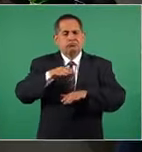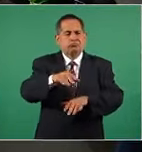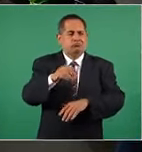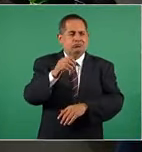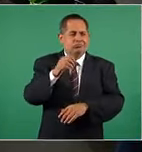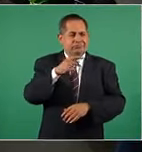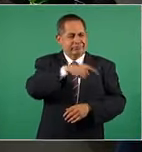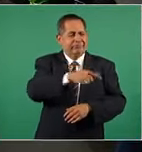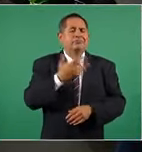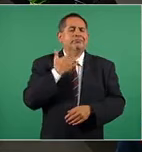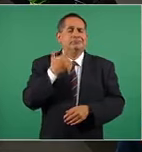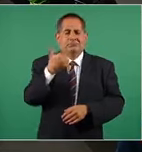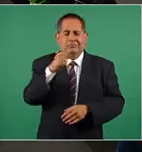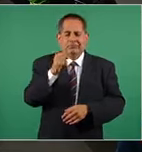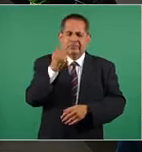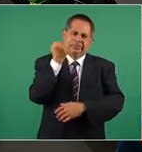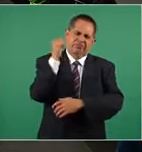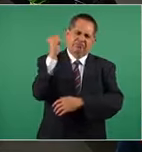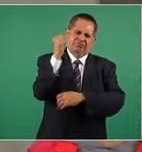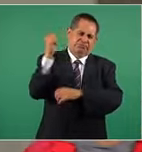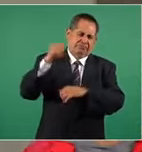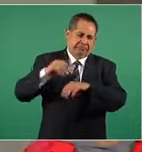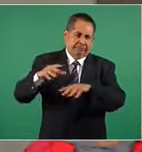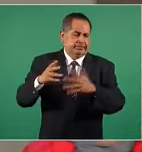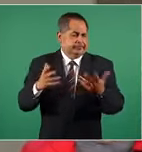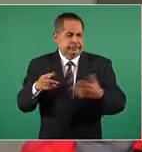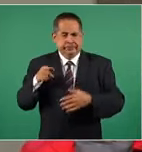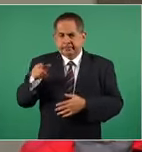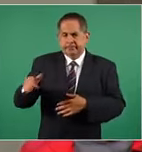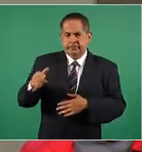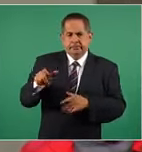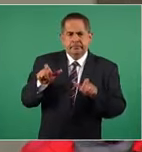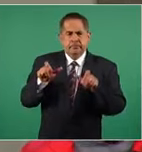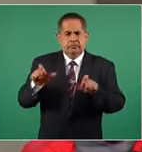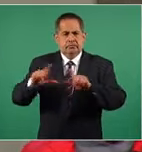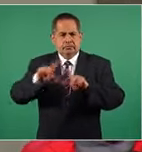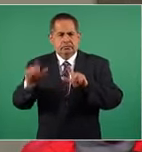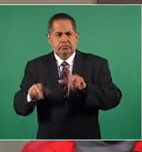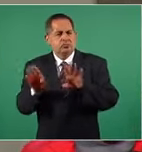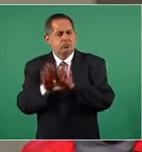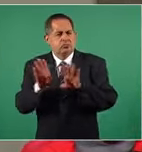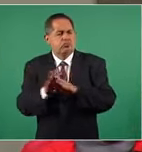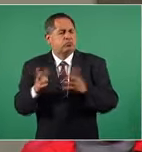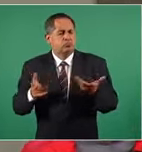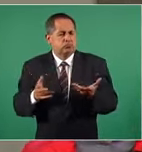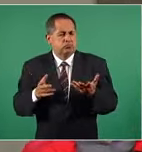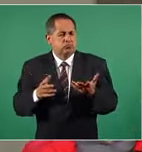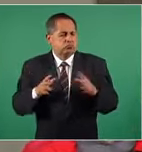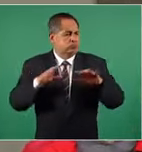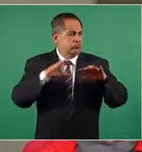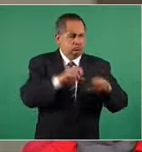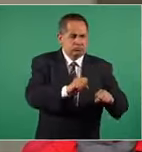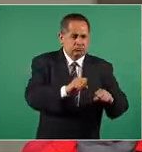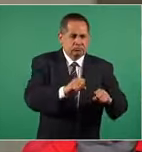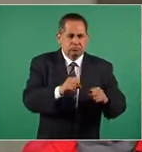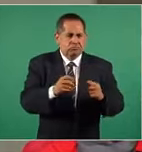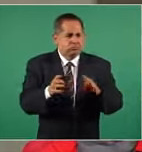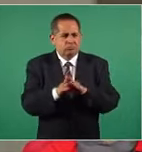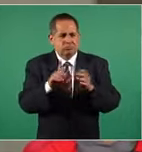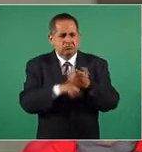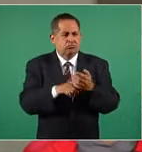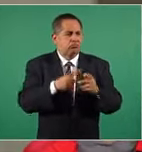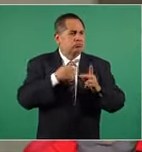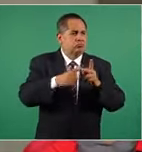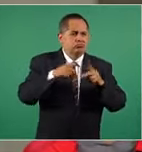gaseros ¿cómo sería la intervención de la Guardia Nacional, presidente? Es decir ¿se encapsularía un nuevo intento de protestas en las calles de